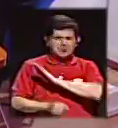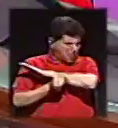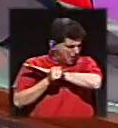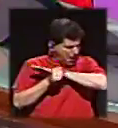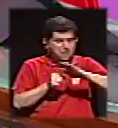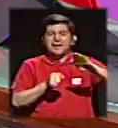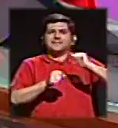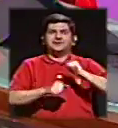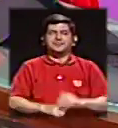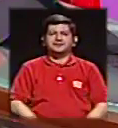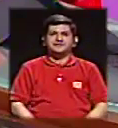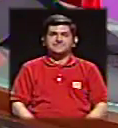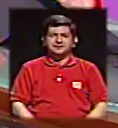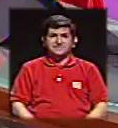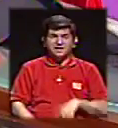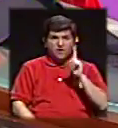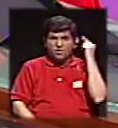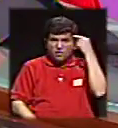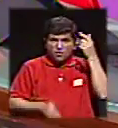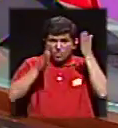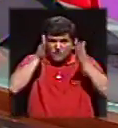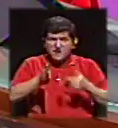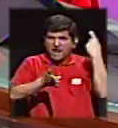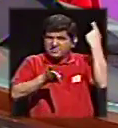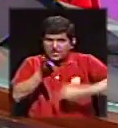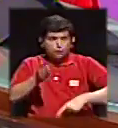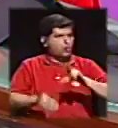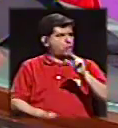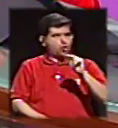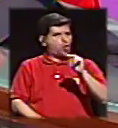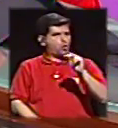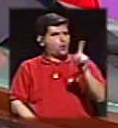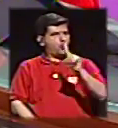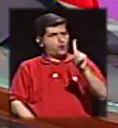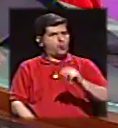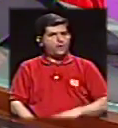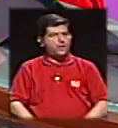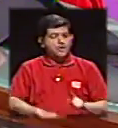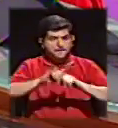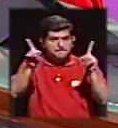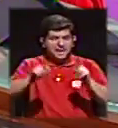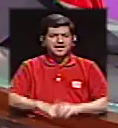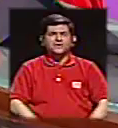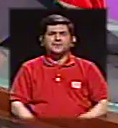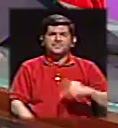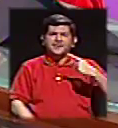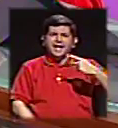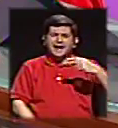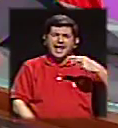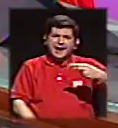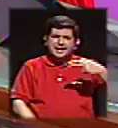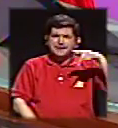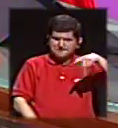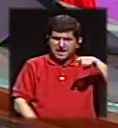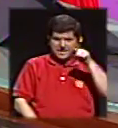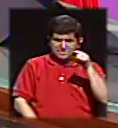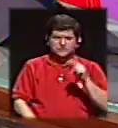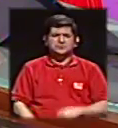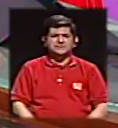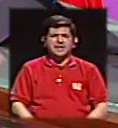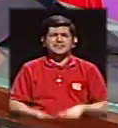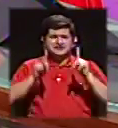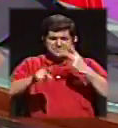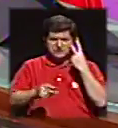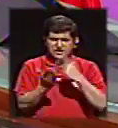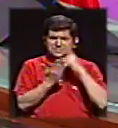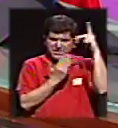Total y absolutamente de ¿Pero cuál? ¿Un dictador? decir, ¿o qué? No, no, no, un dictador, pero es que, Ani, usted cree y amigos televidentes,